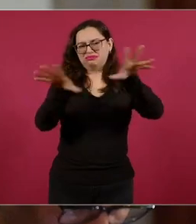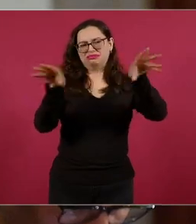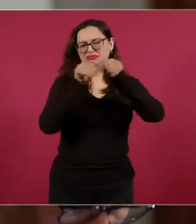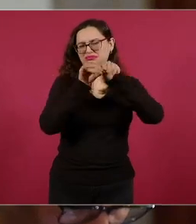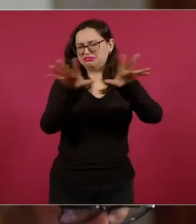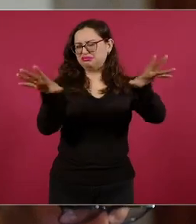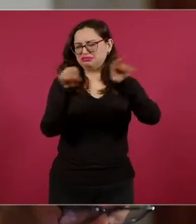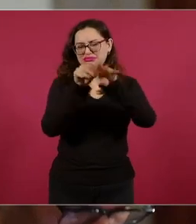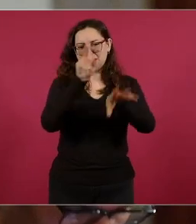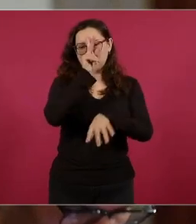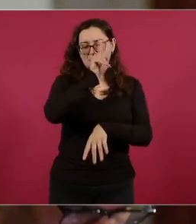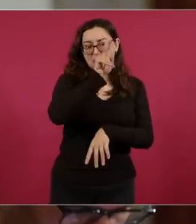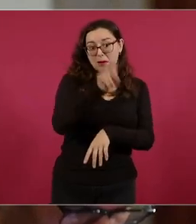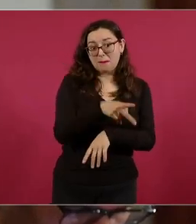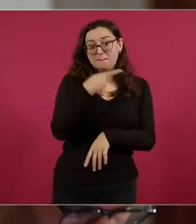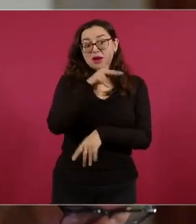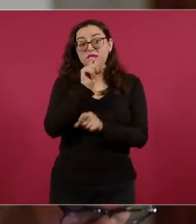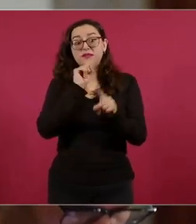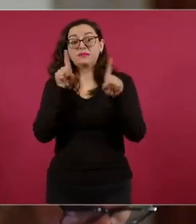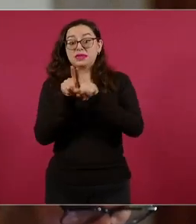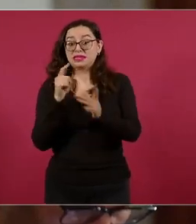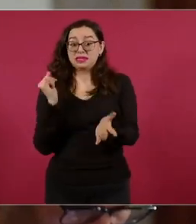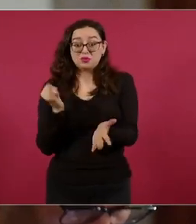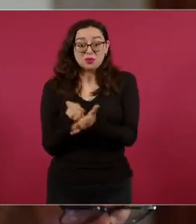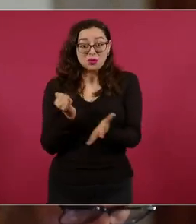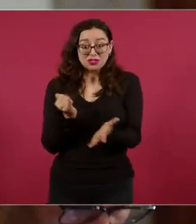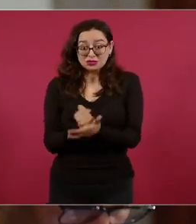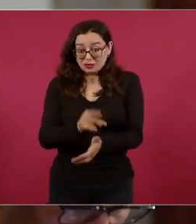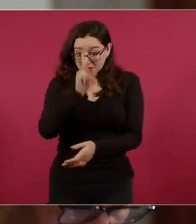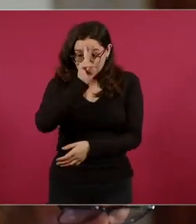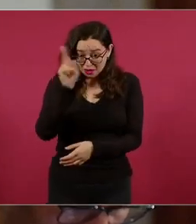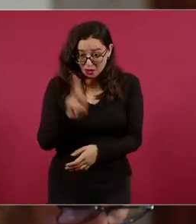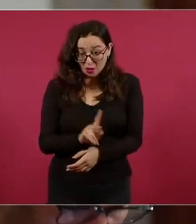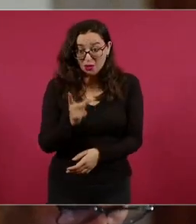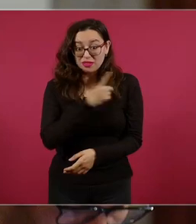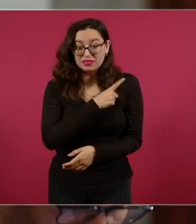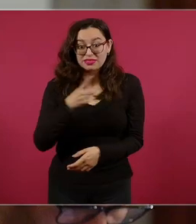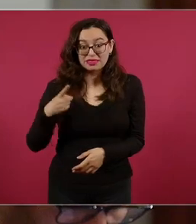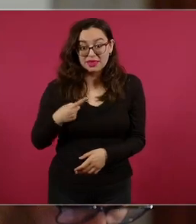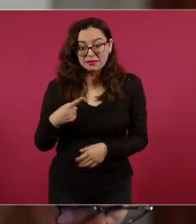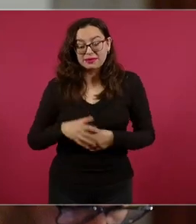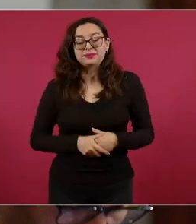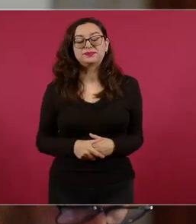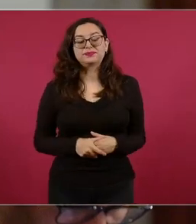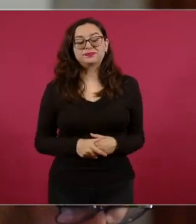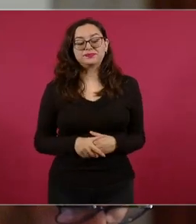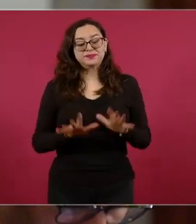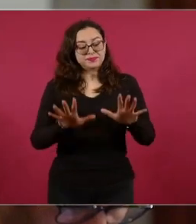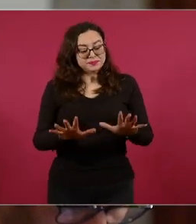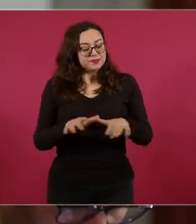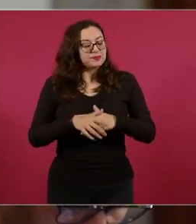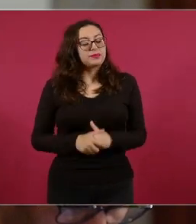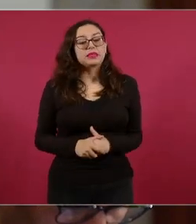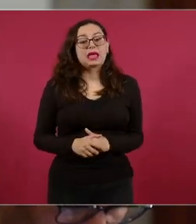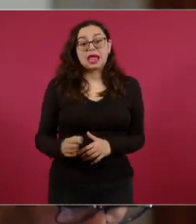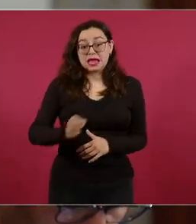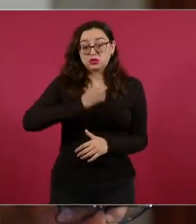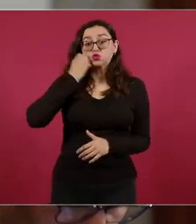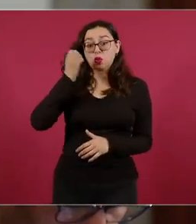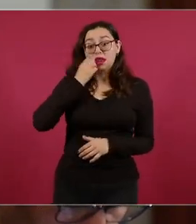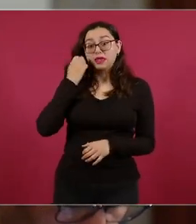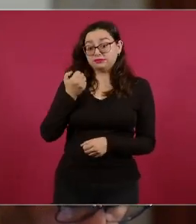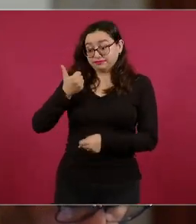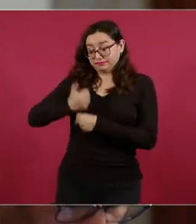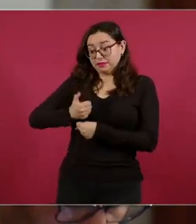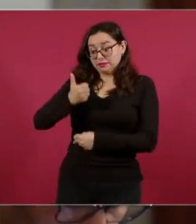En la escuela, desde la primaria, se nos enseña que los tres poderes de la unión deben trabajar al